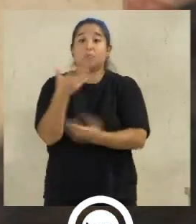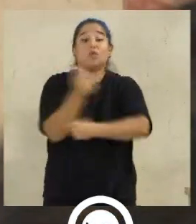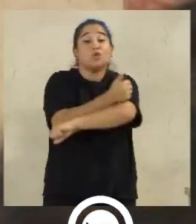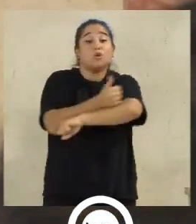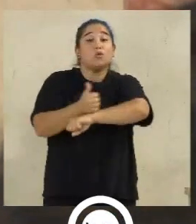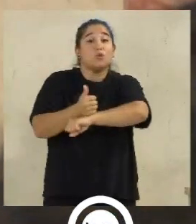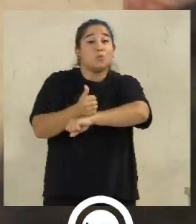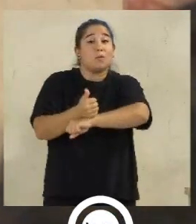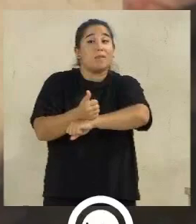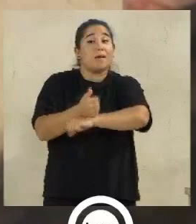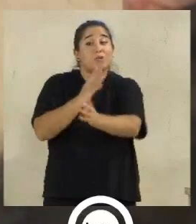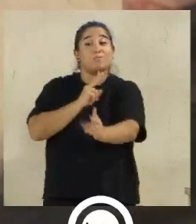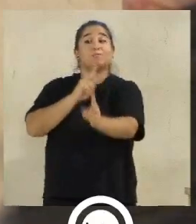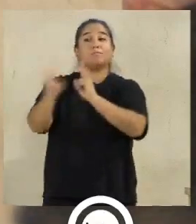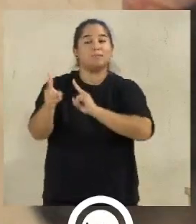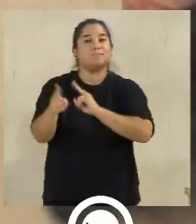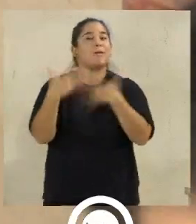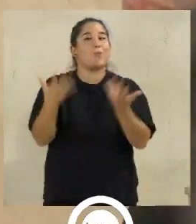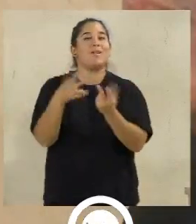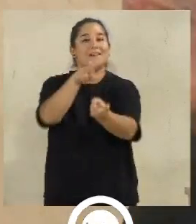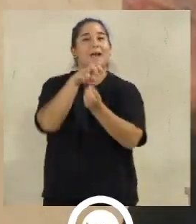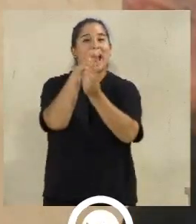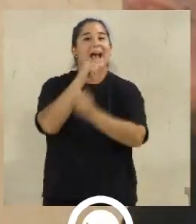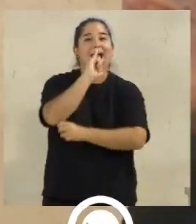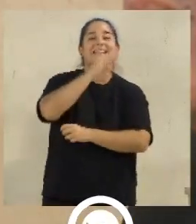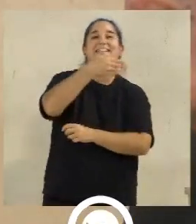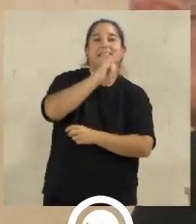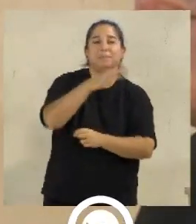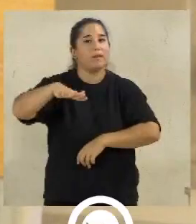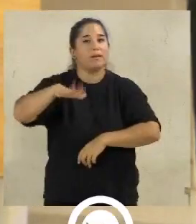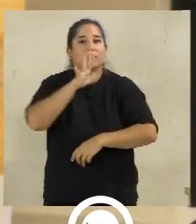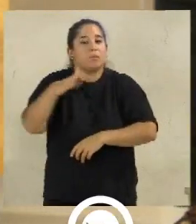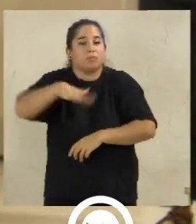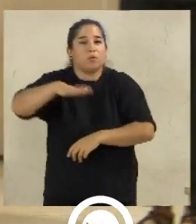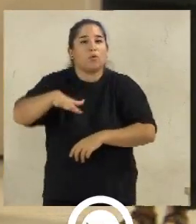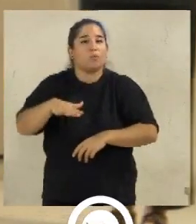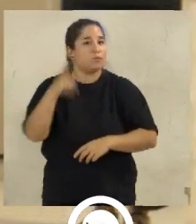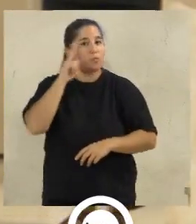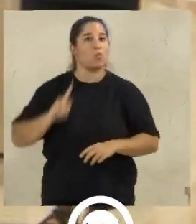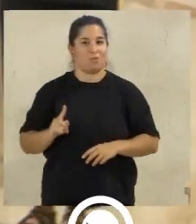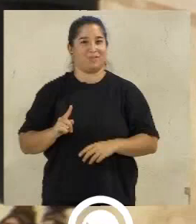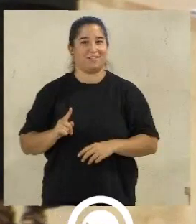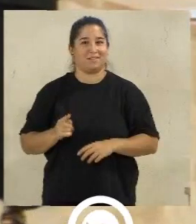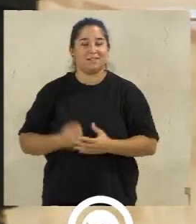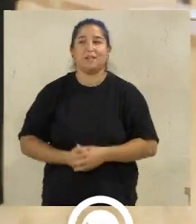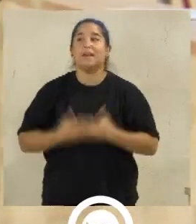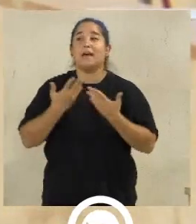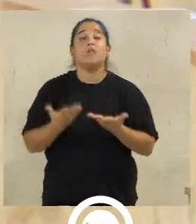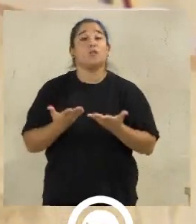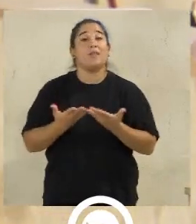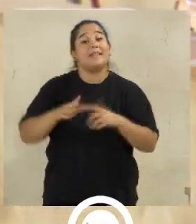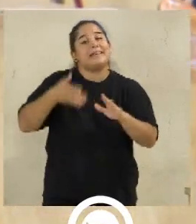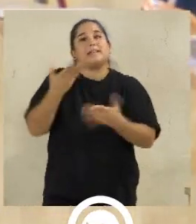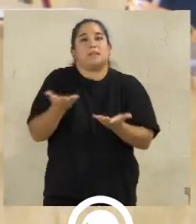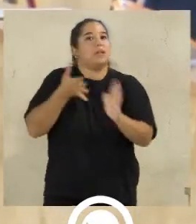almerienses es subida del IBI, subida del agua, subida de la contribución. Seguimos con la concejala socialista Carmen Aguilar, que